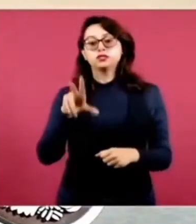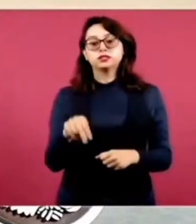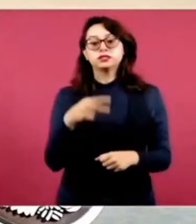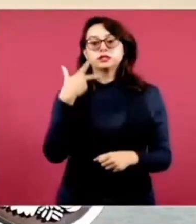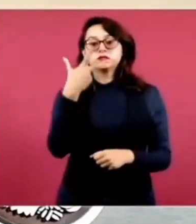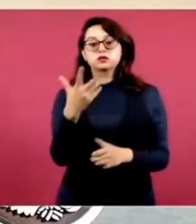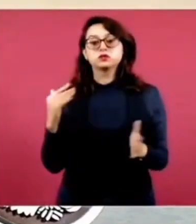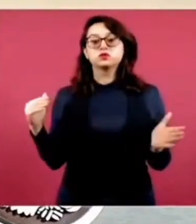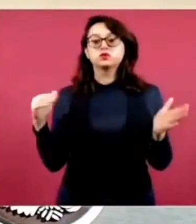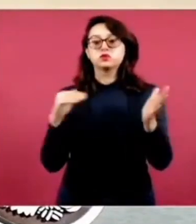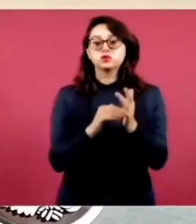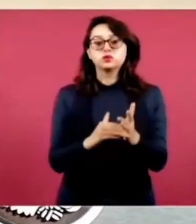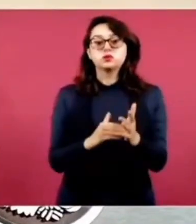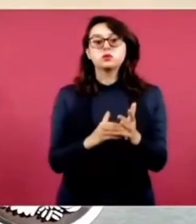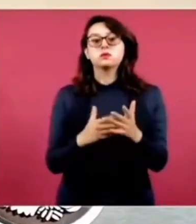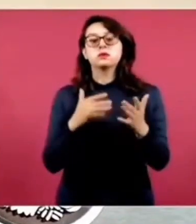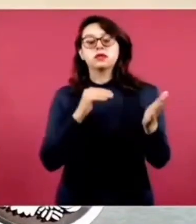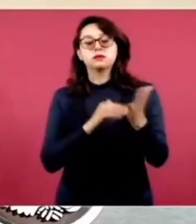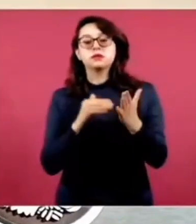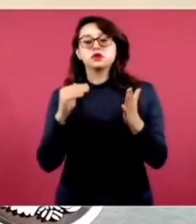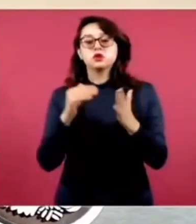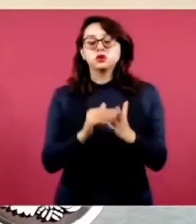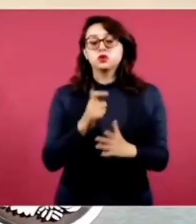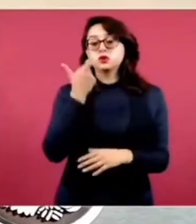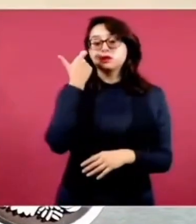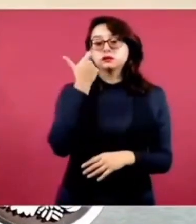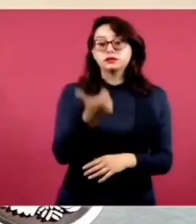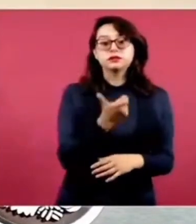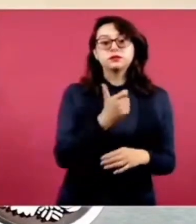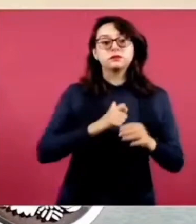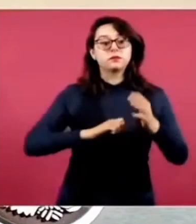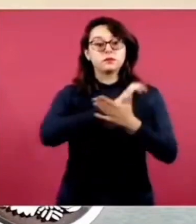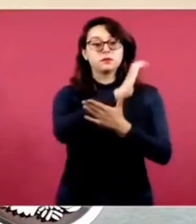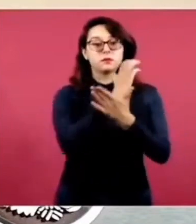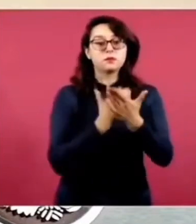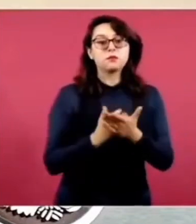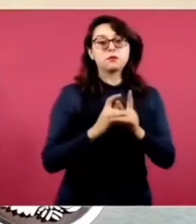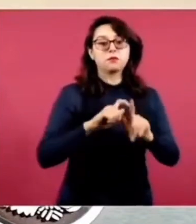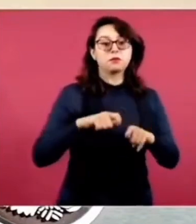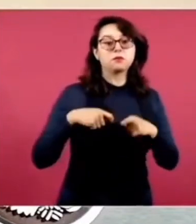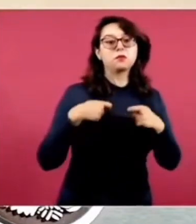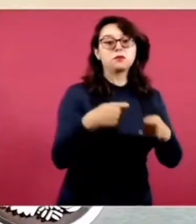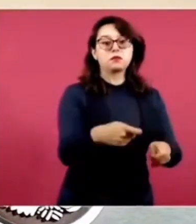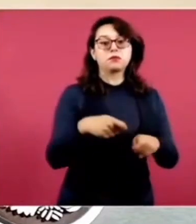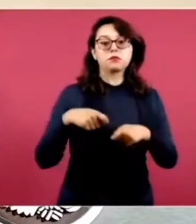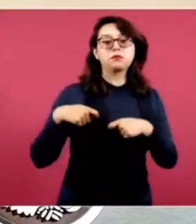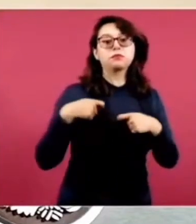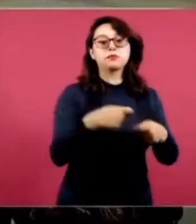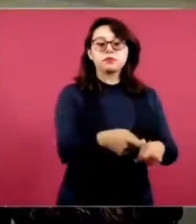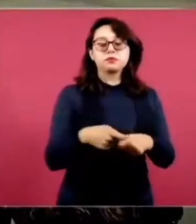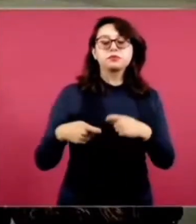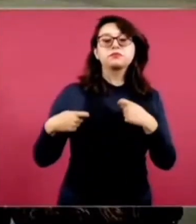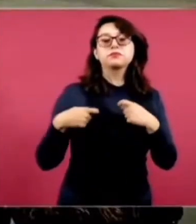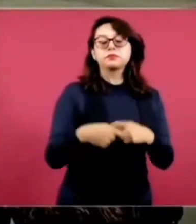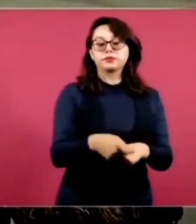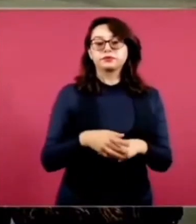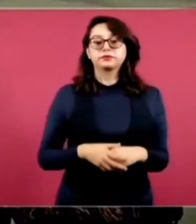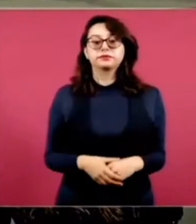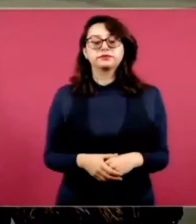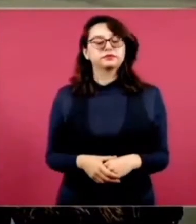mil millones de pesos correspondieron a contratos celebrados con el Issste. Lo más